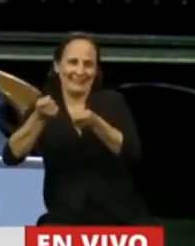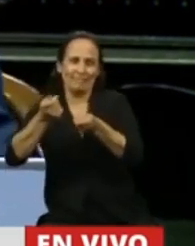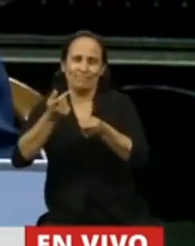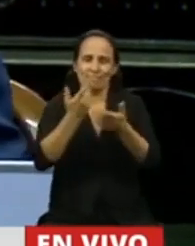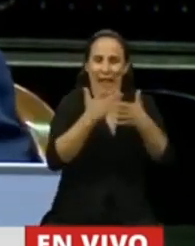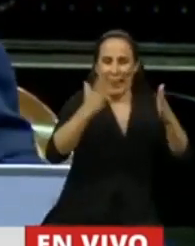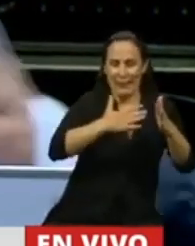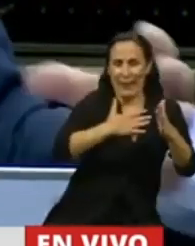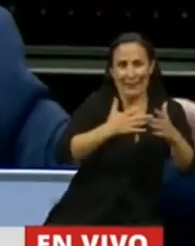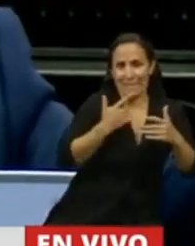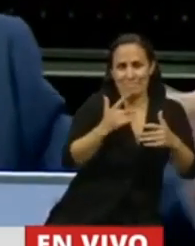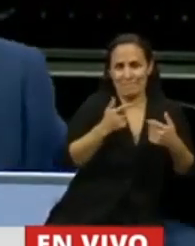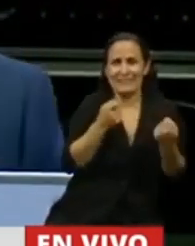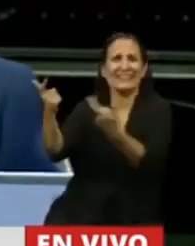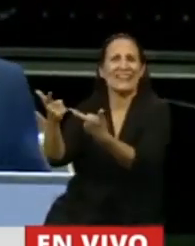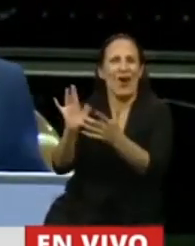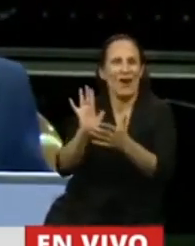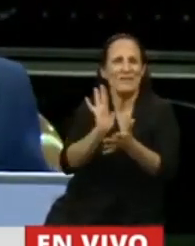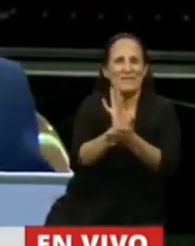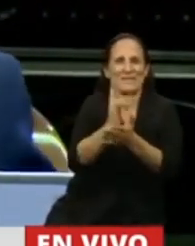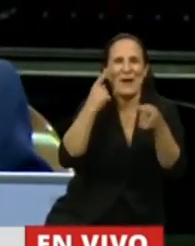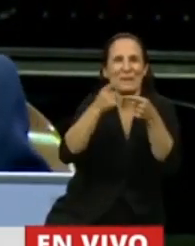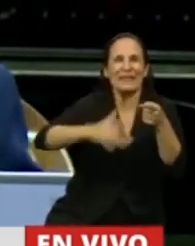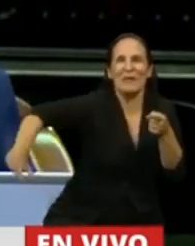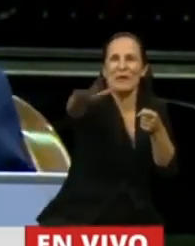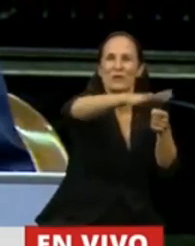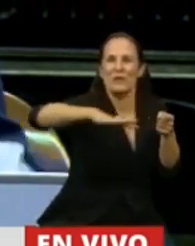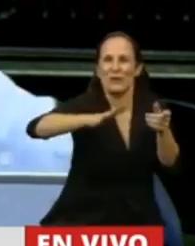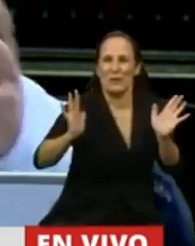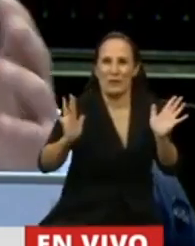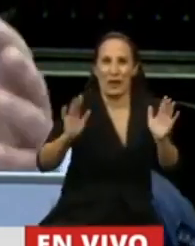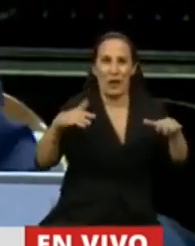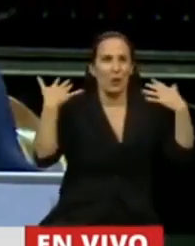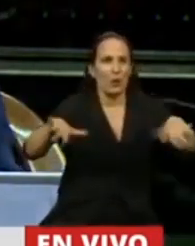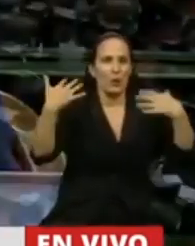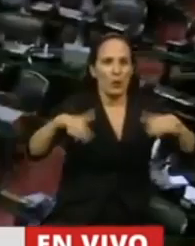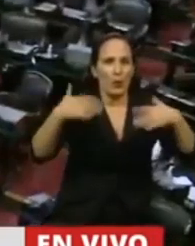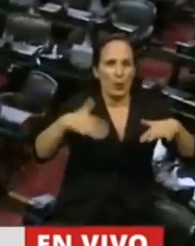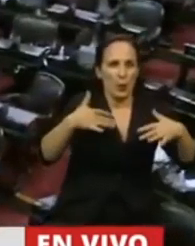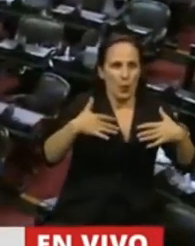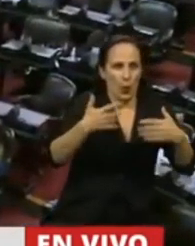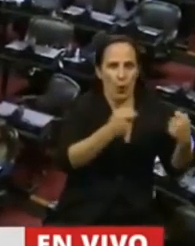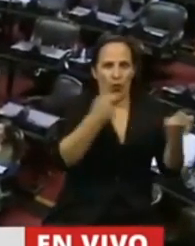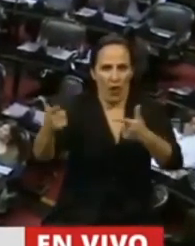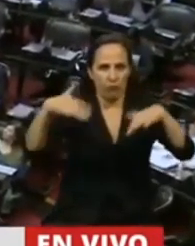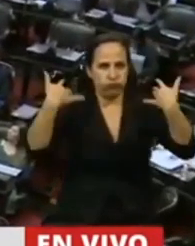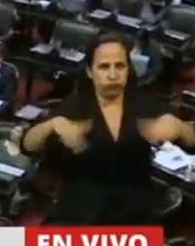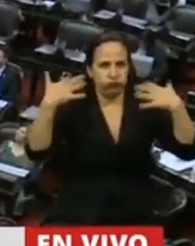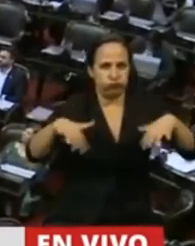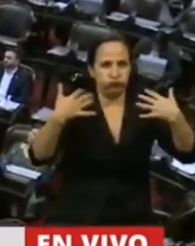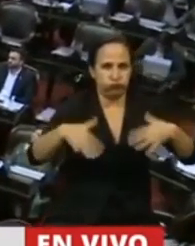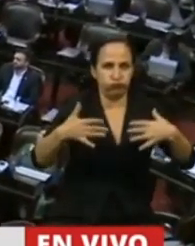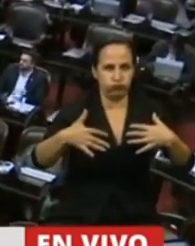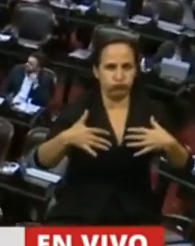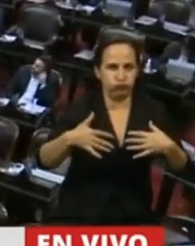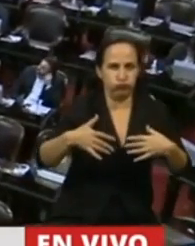libertad en aras del bien común. a la pucha, que es mucho lo que le pone a la mano. Y hay